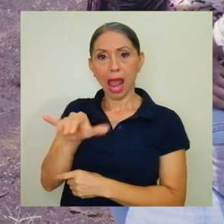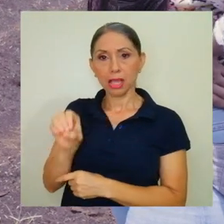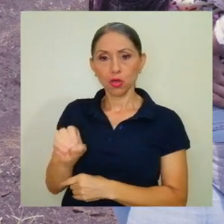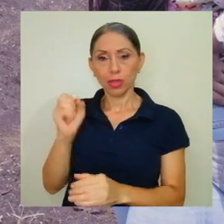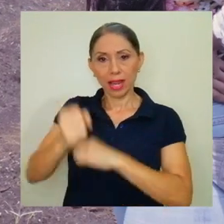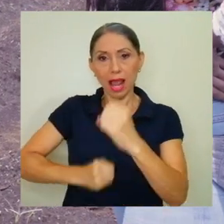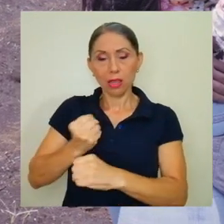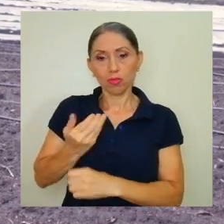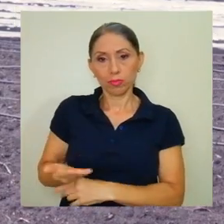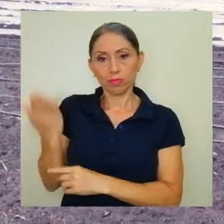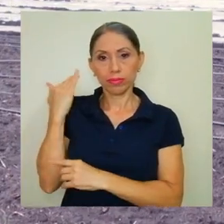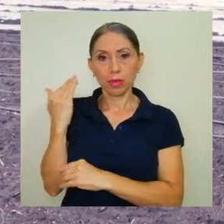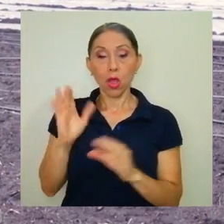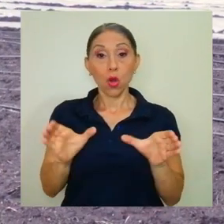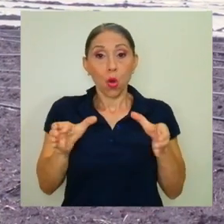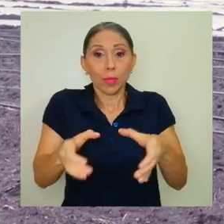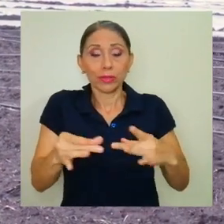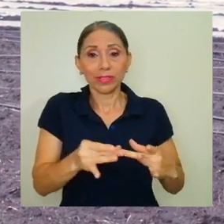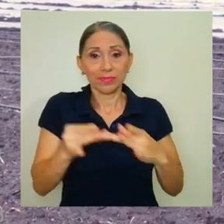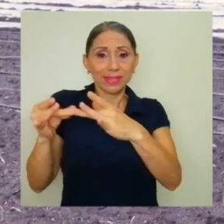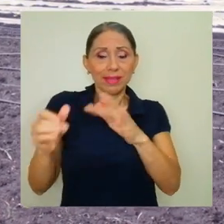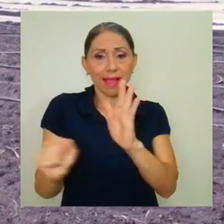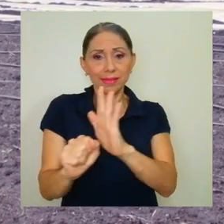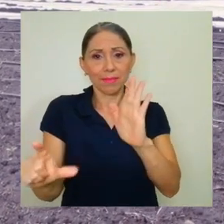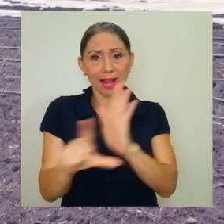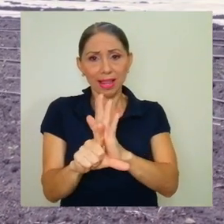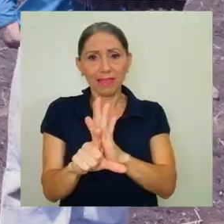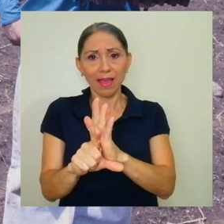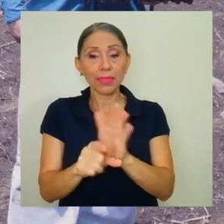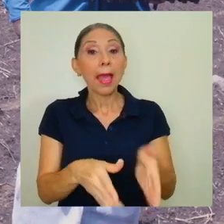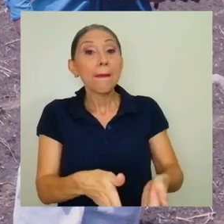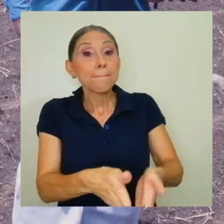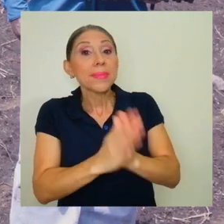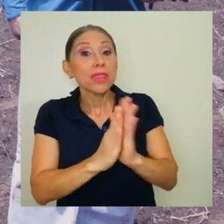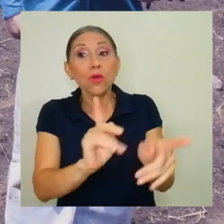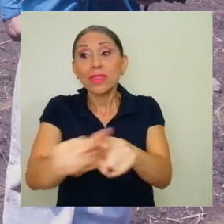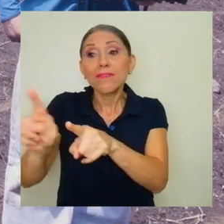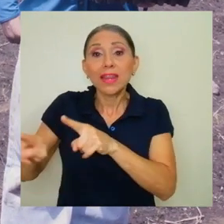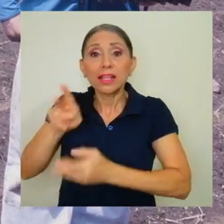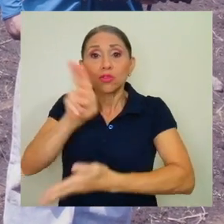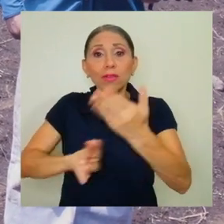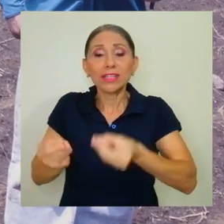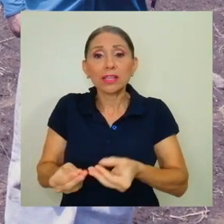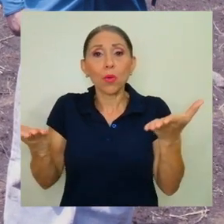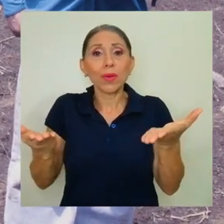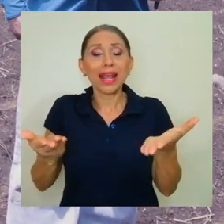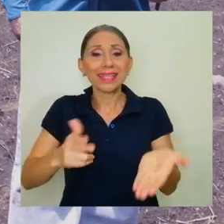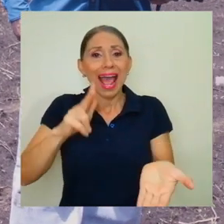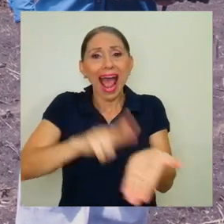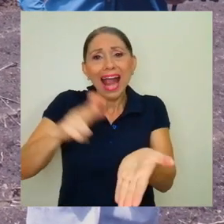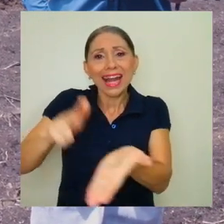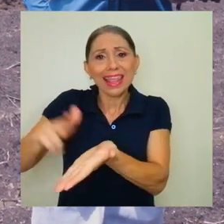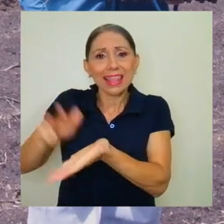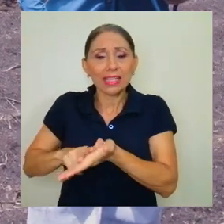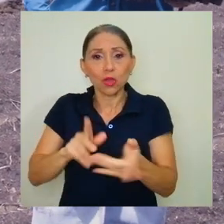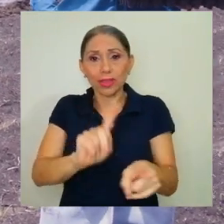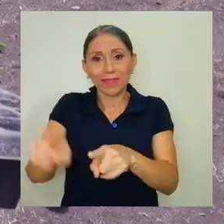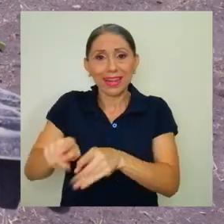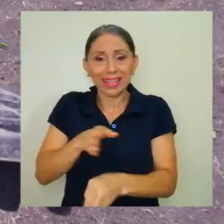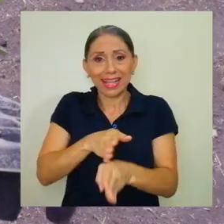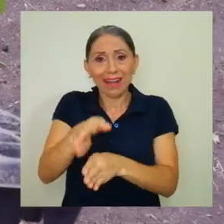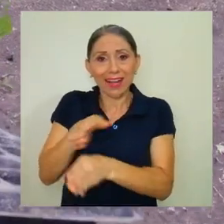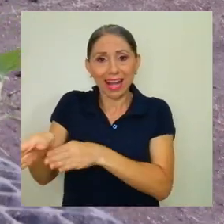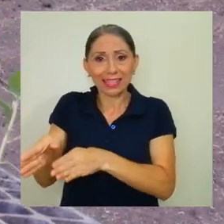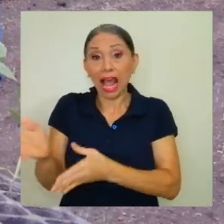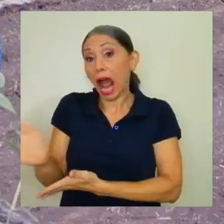mayo del 2020, una Comisión Especial de la Asamblea Legislativa solicitó a las universidades públicas la acreditación de una serie de carreras,